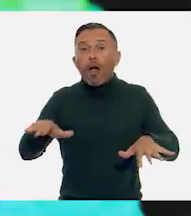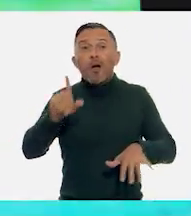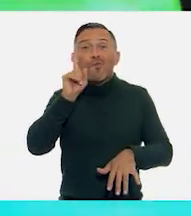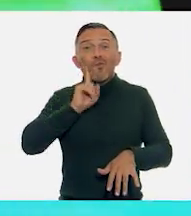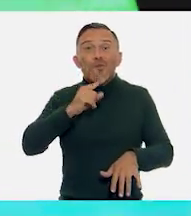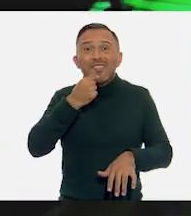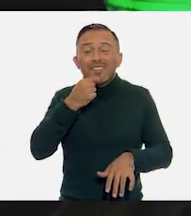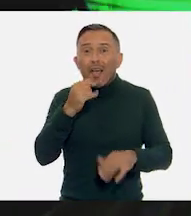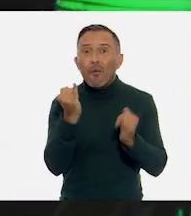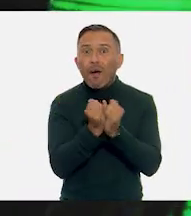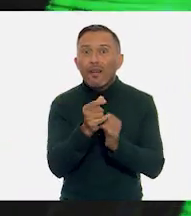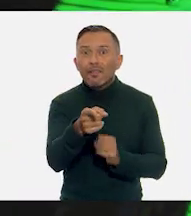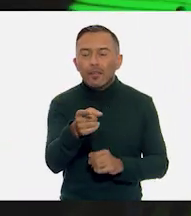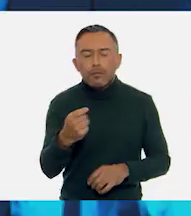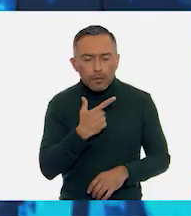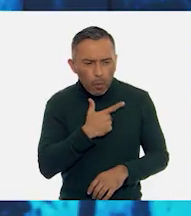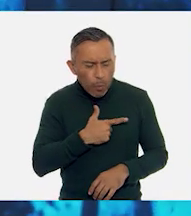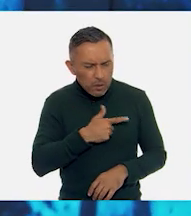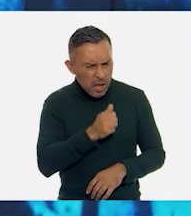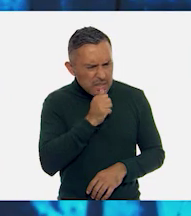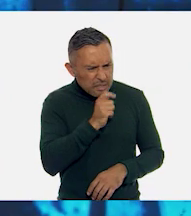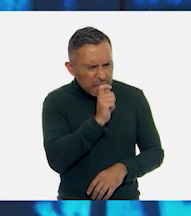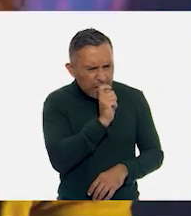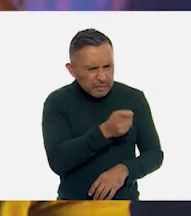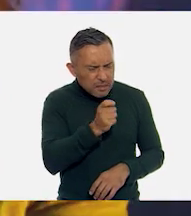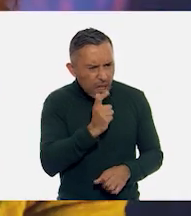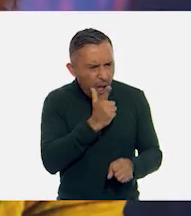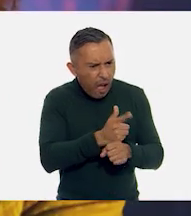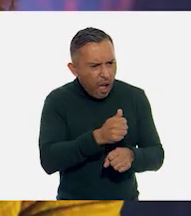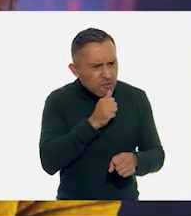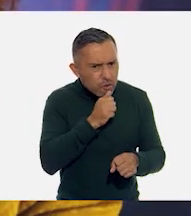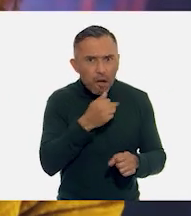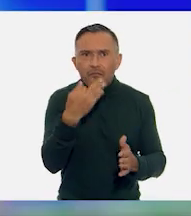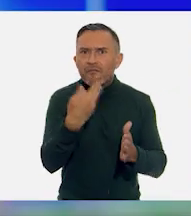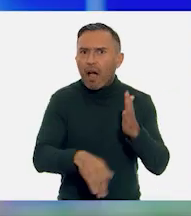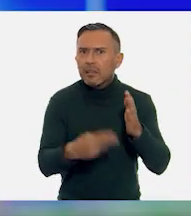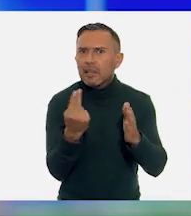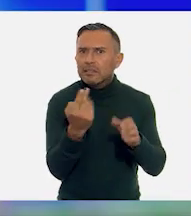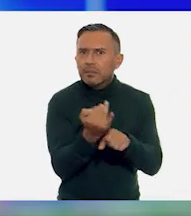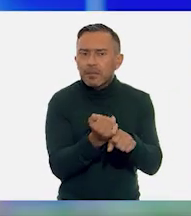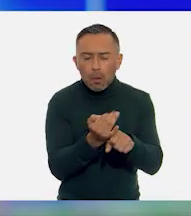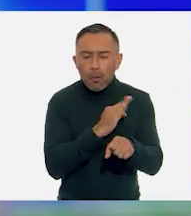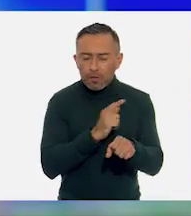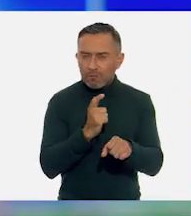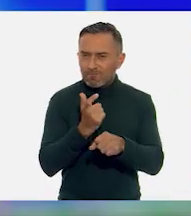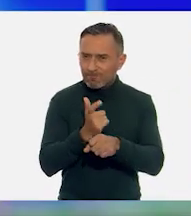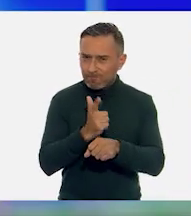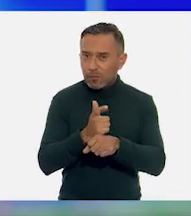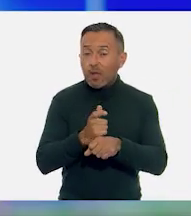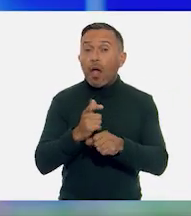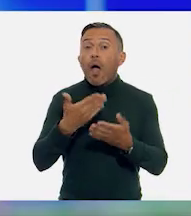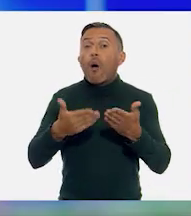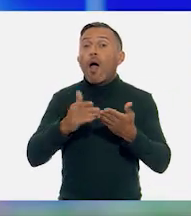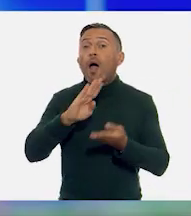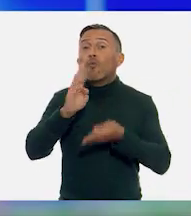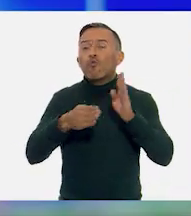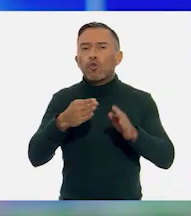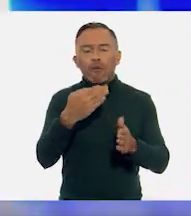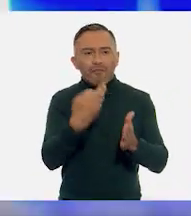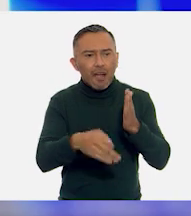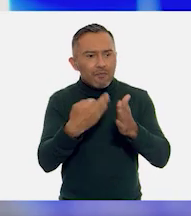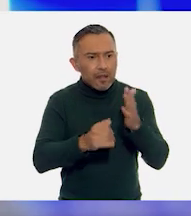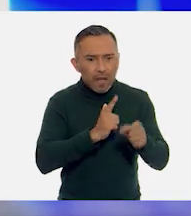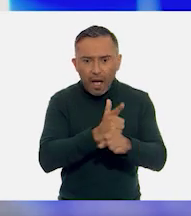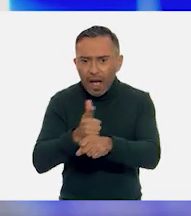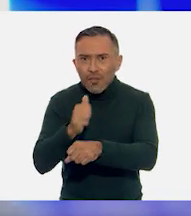han buscado respuestas en donde aún falta mucho por investigar. En el mundo cada vez hay más cosas por descubrir y